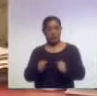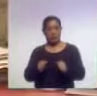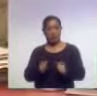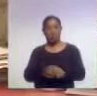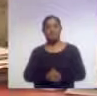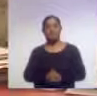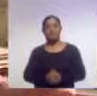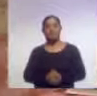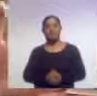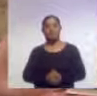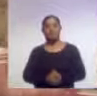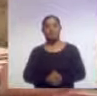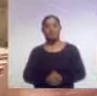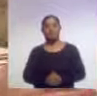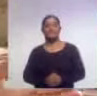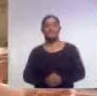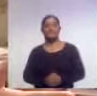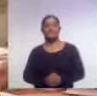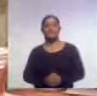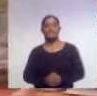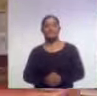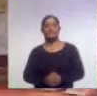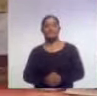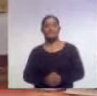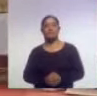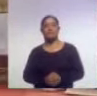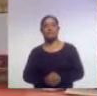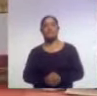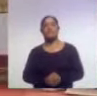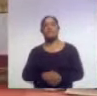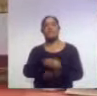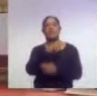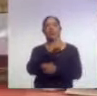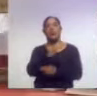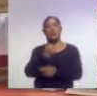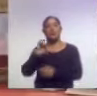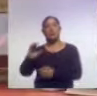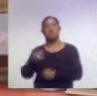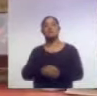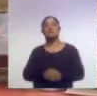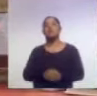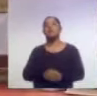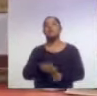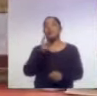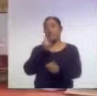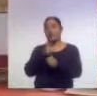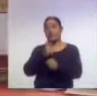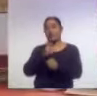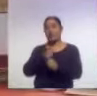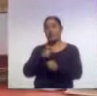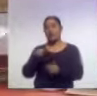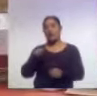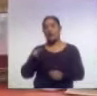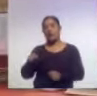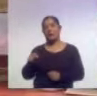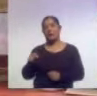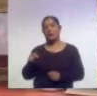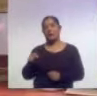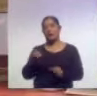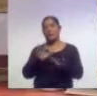y no podemos detener el desarrollo de los jóvenes. Nosotros ya entregamos